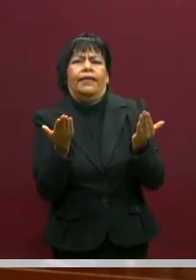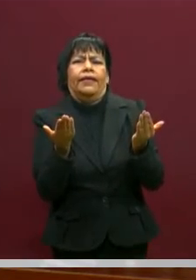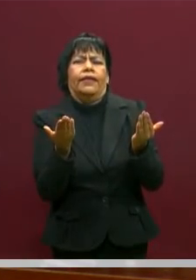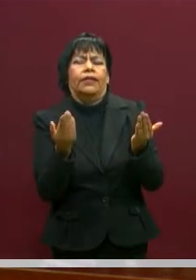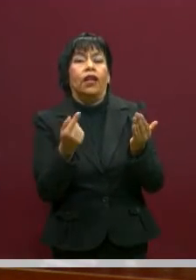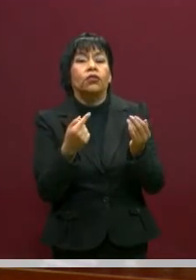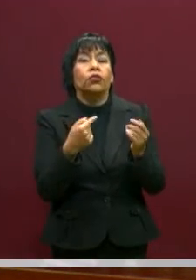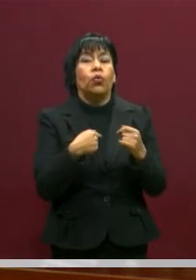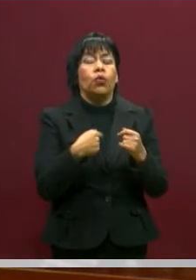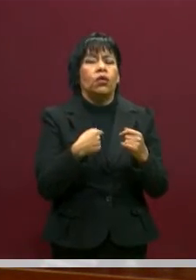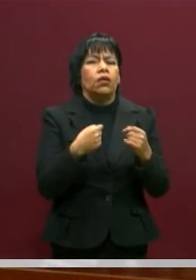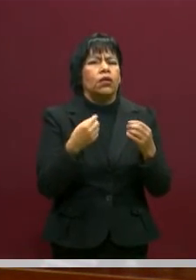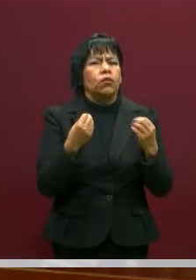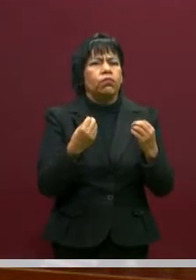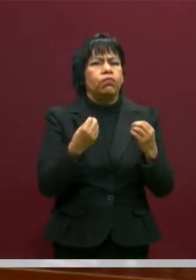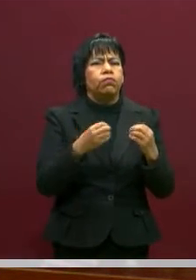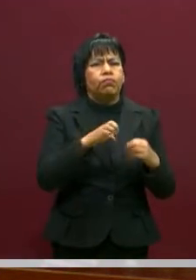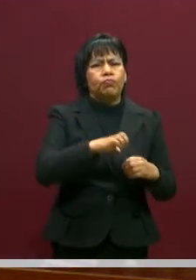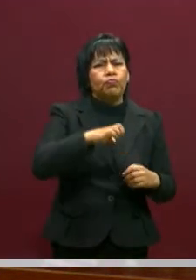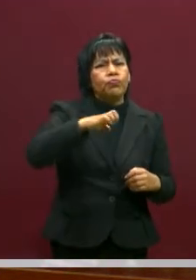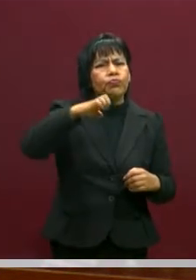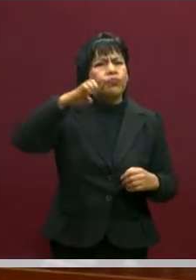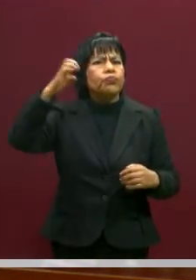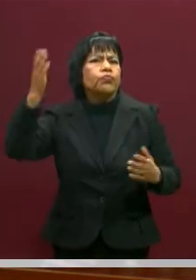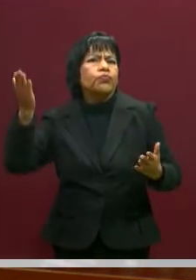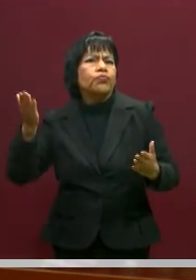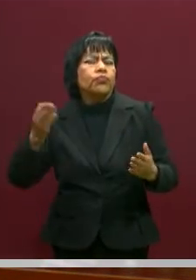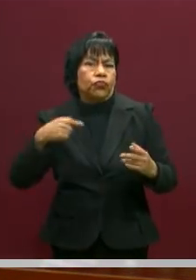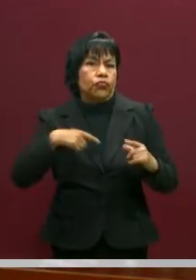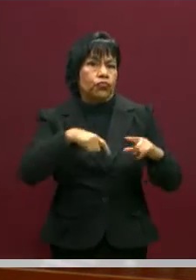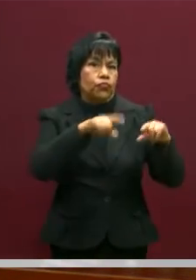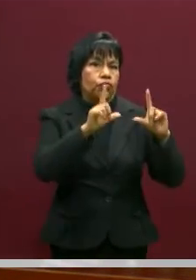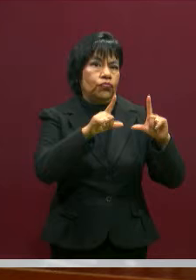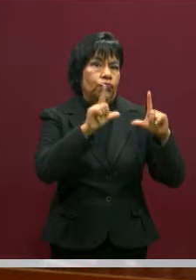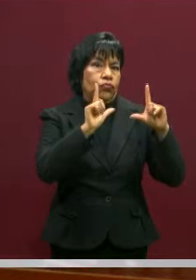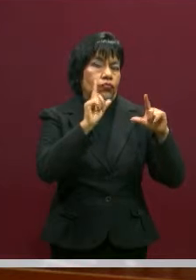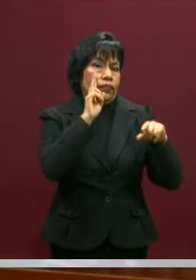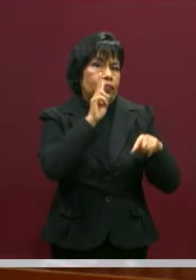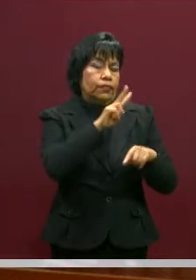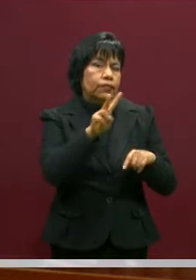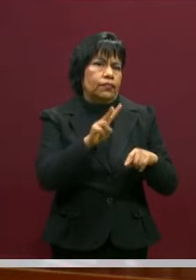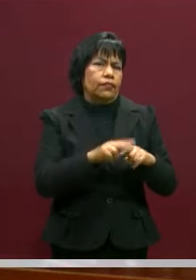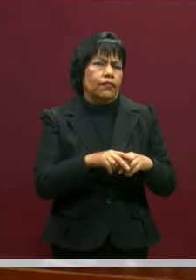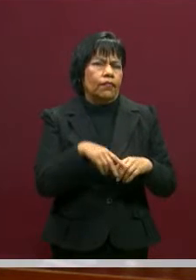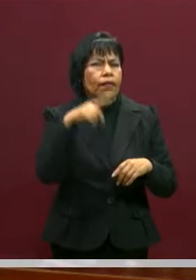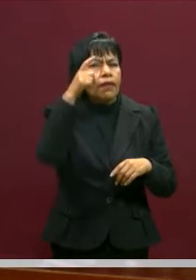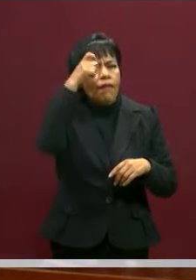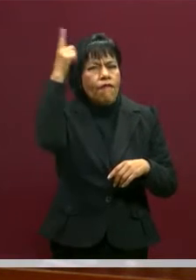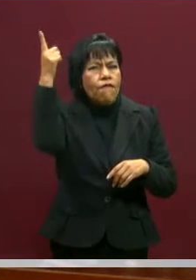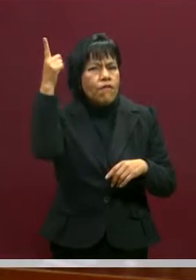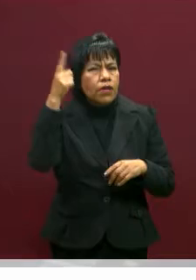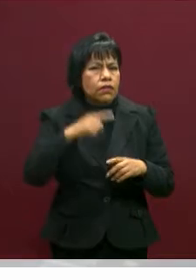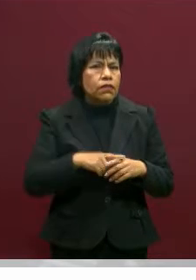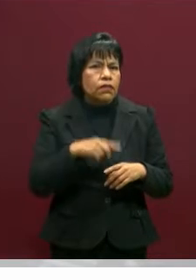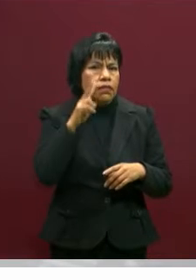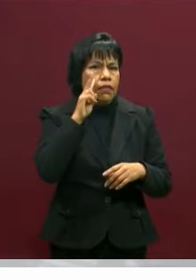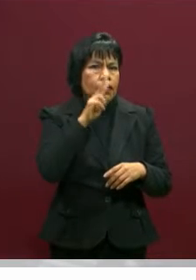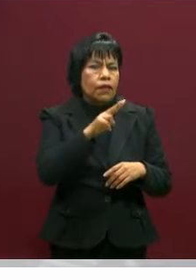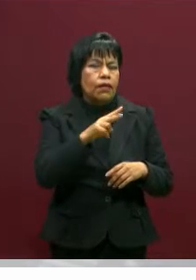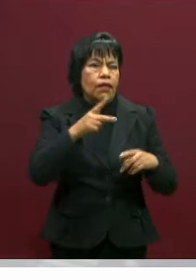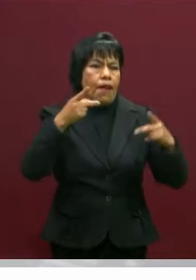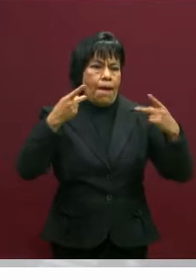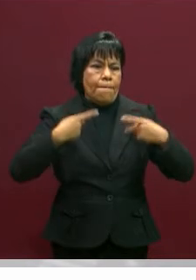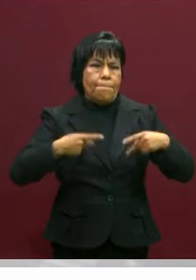somos parte de una gran evolución. Puse una laminita muy sencilla, nada más para darnos cuenta que el ser humano